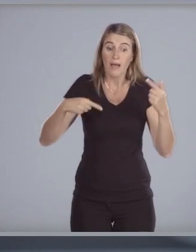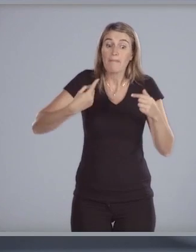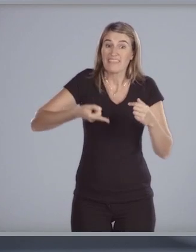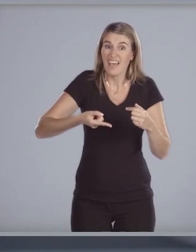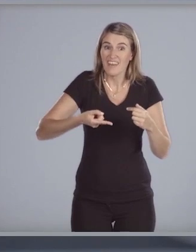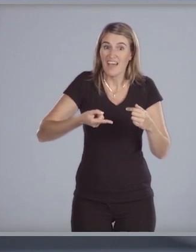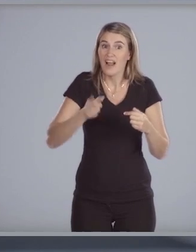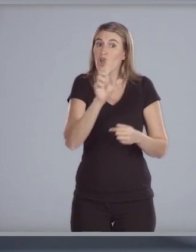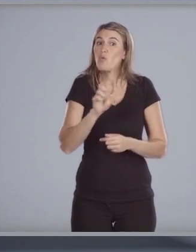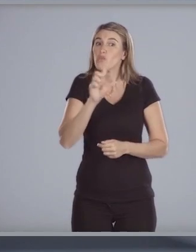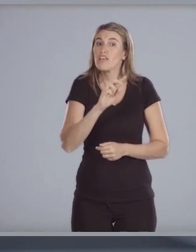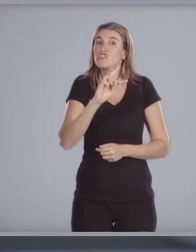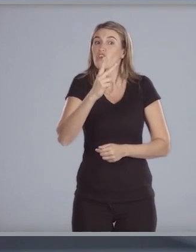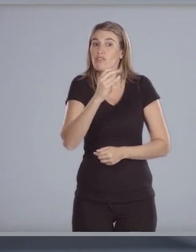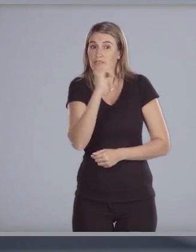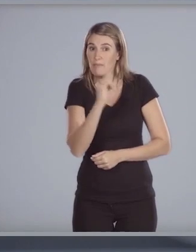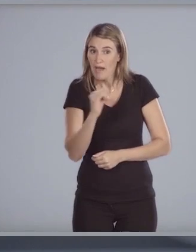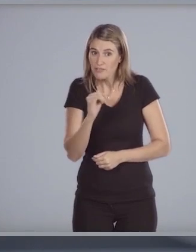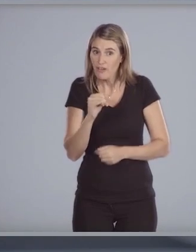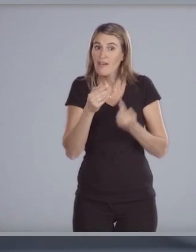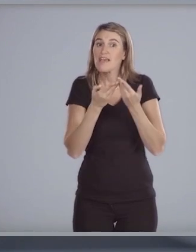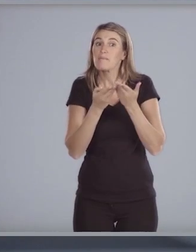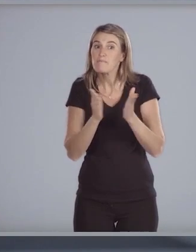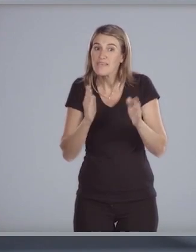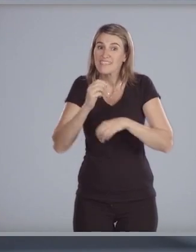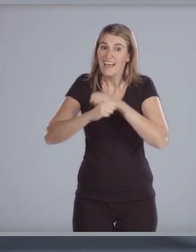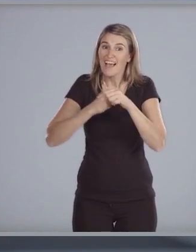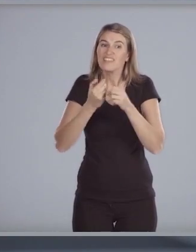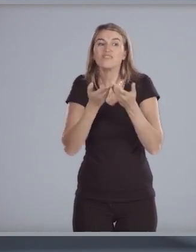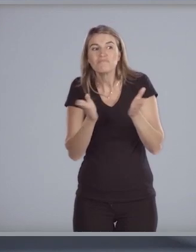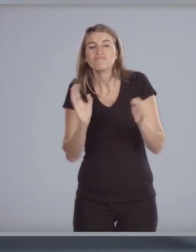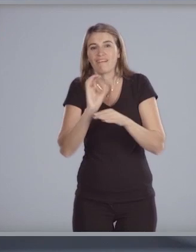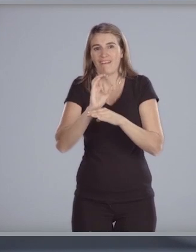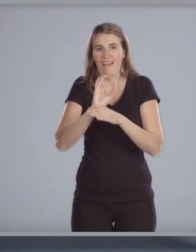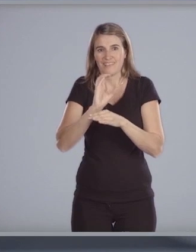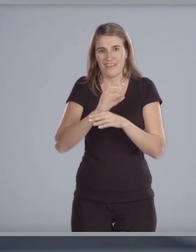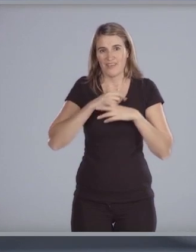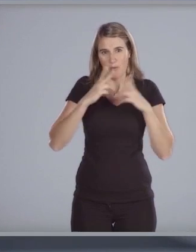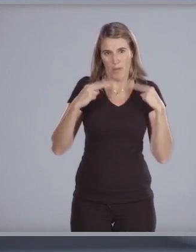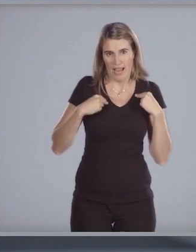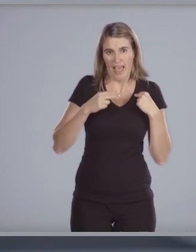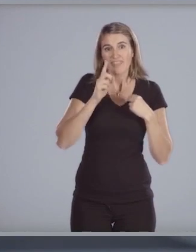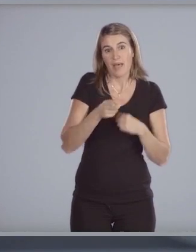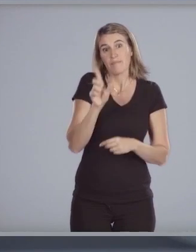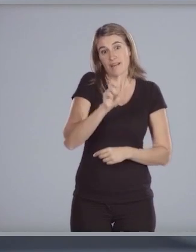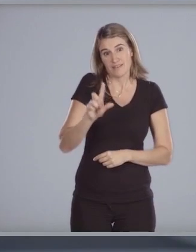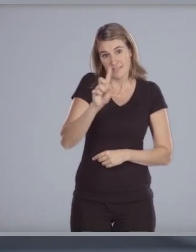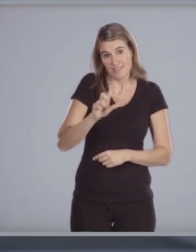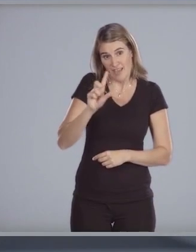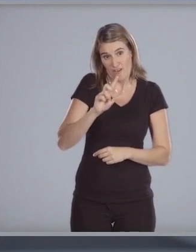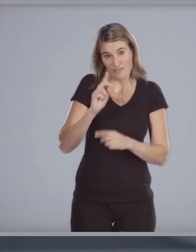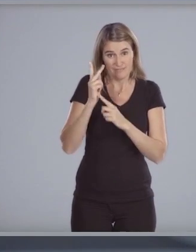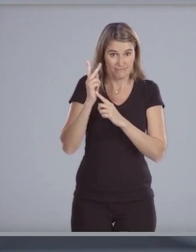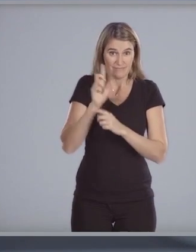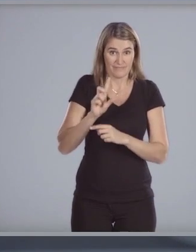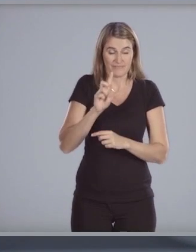cosas mañana lunes 2 de marzo comienza el año lectivo escolar y del ciclo básico